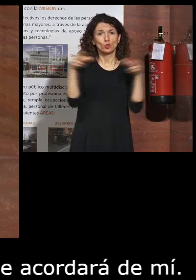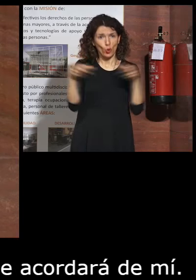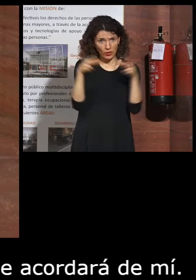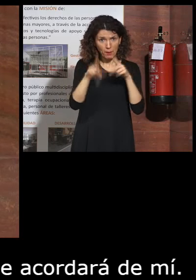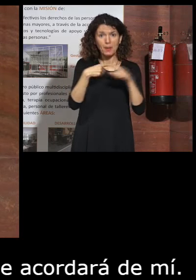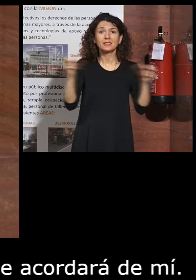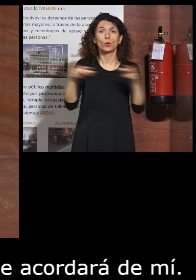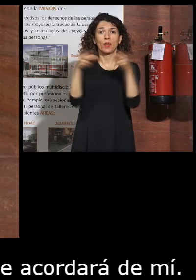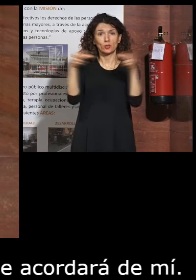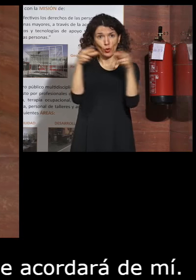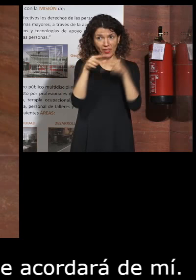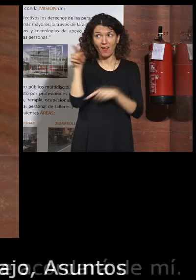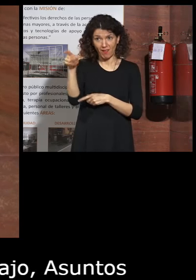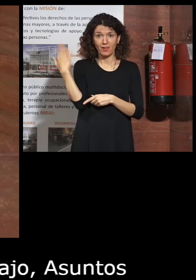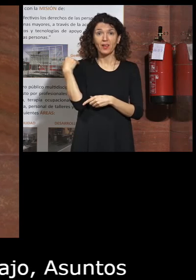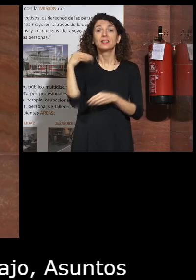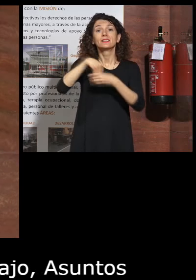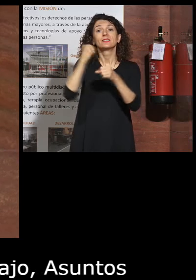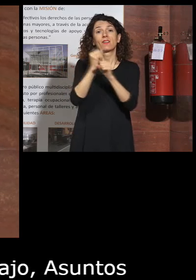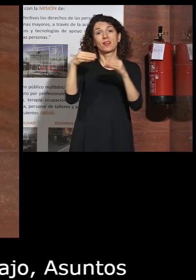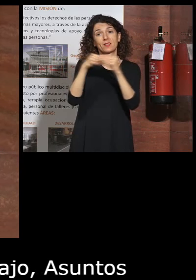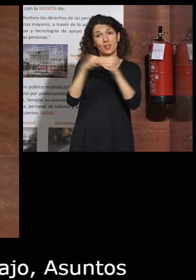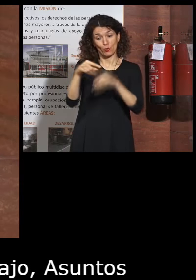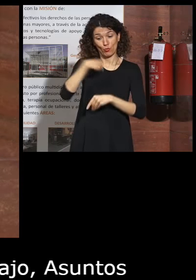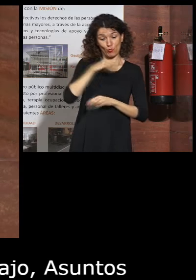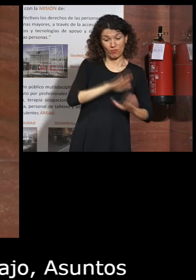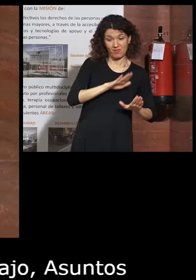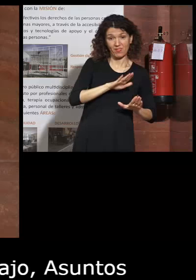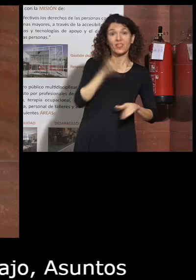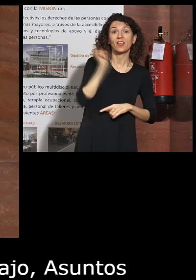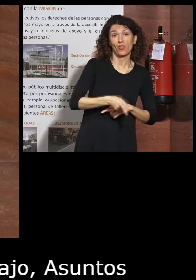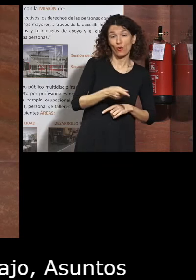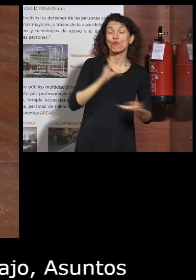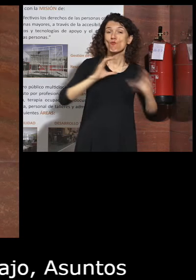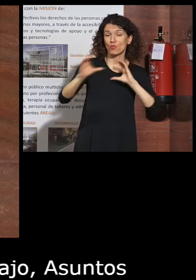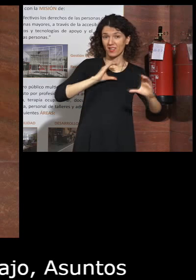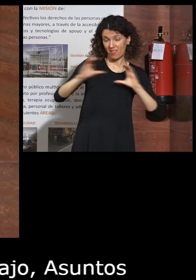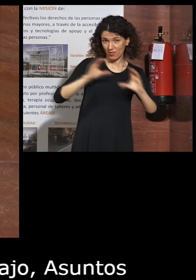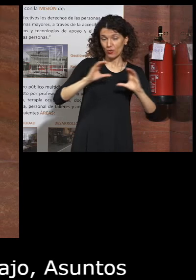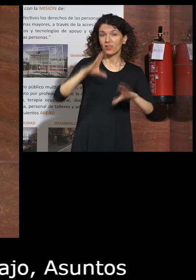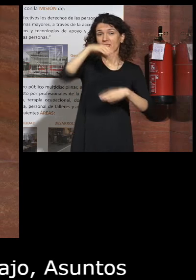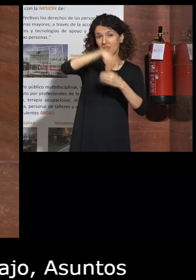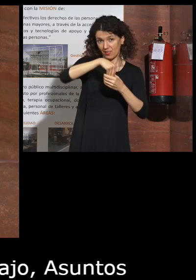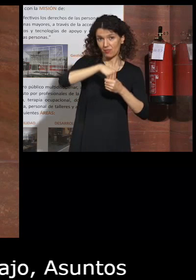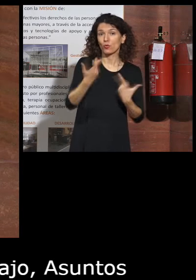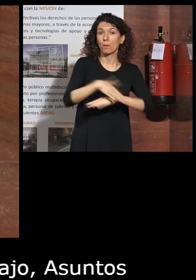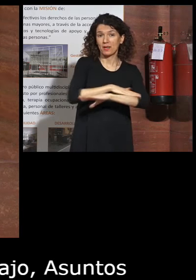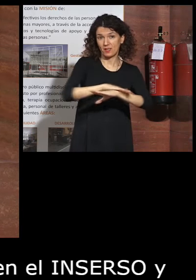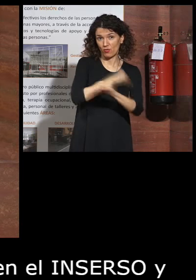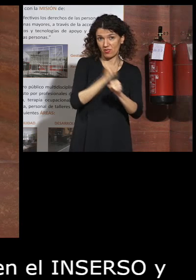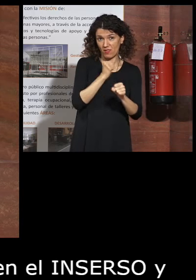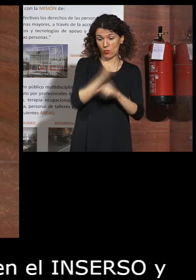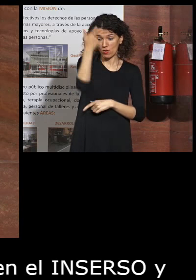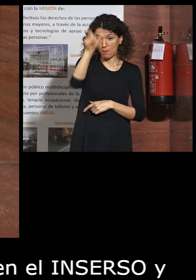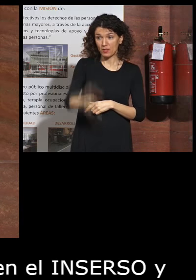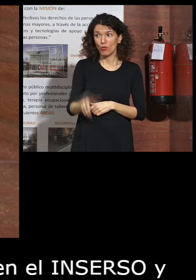y Seguridad Social pues él estaba en el inserso y yo estaba en la dirección de comunicación del Ministerio y aquí una